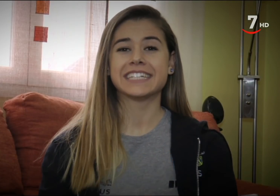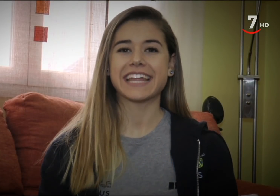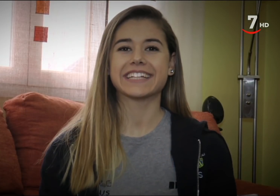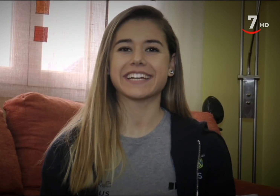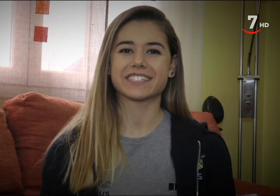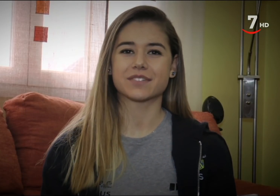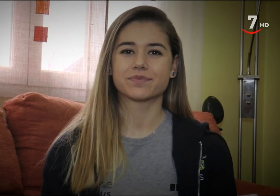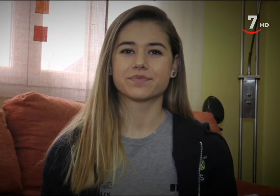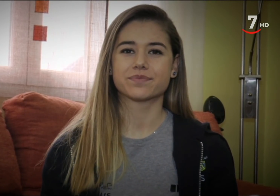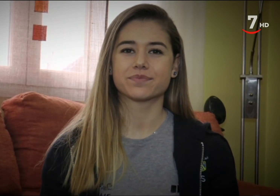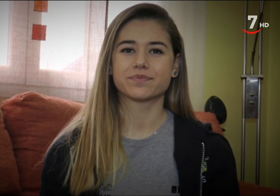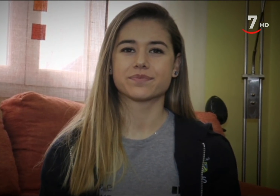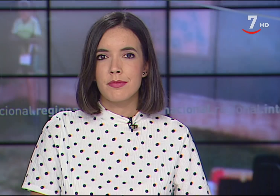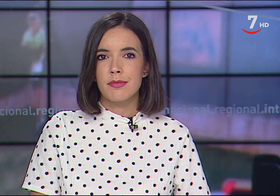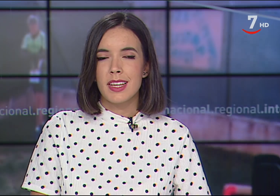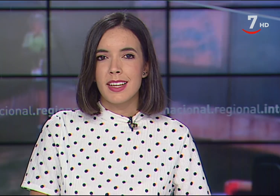Quédate en casa.